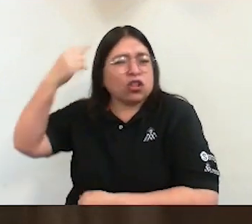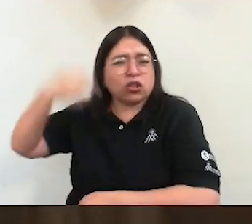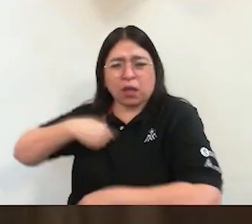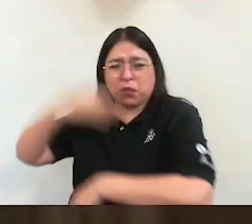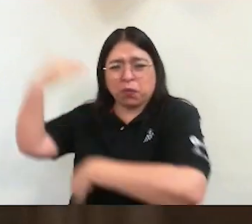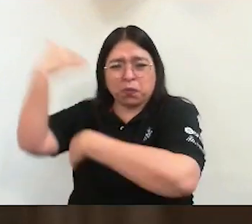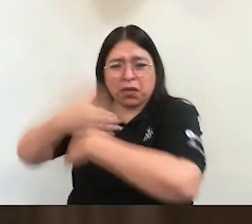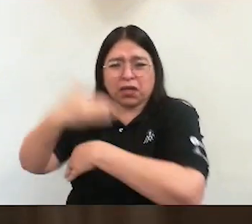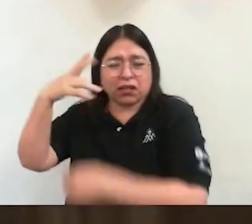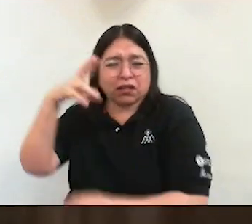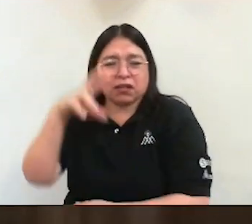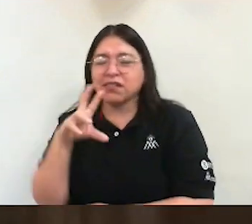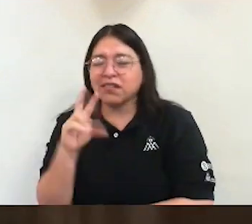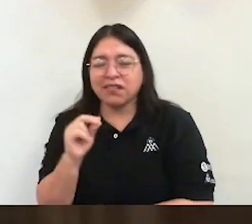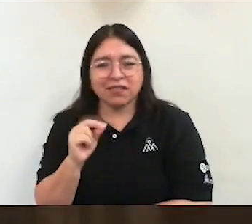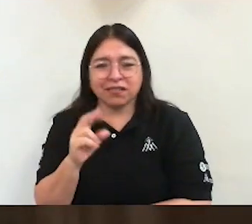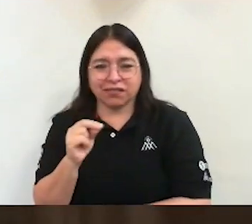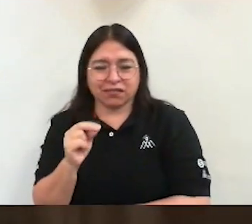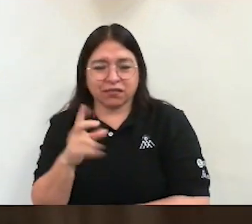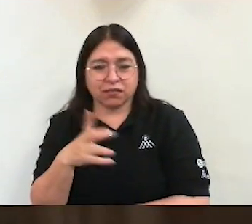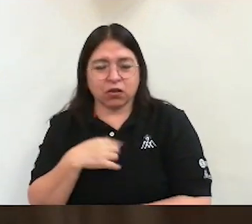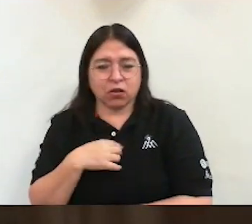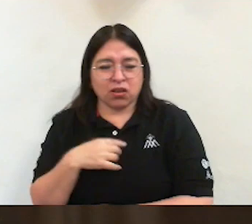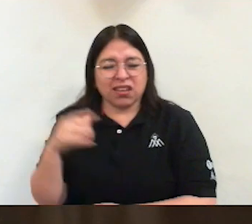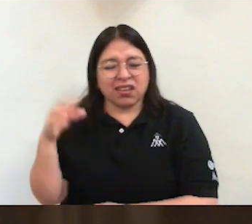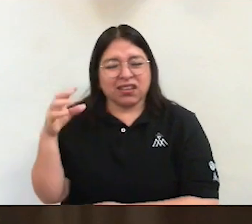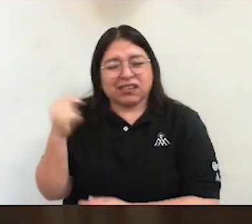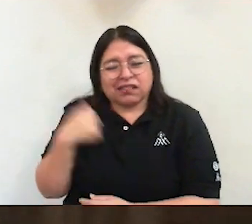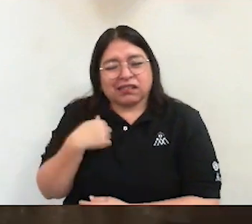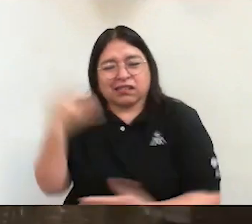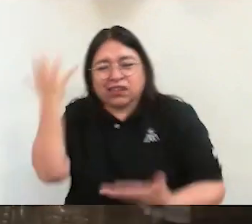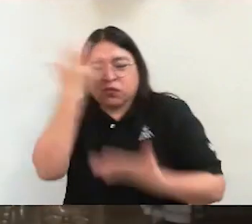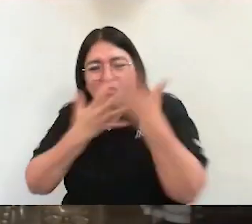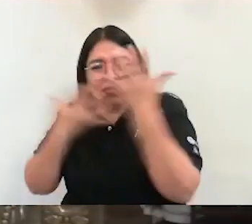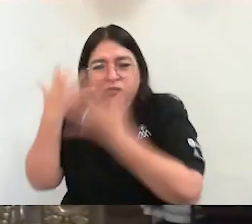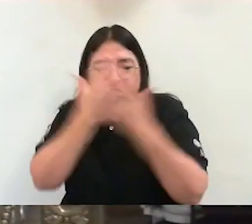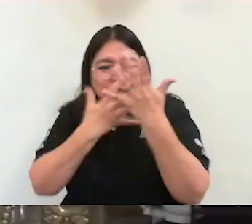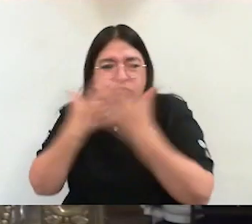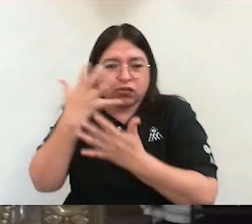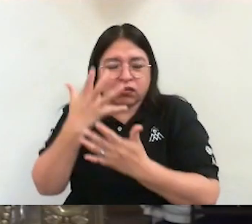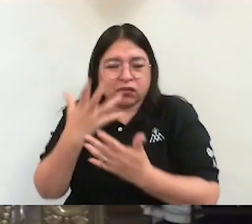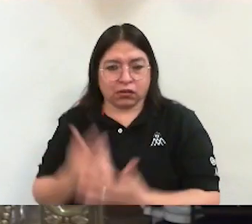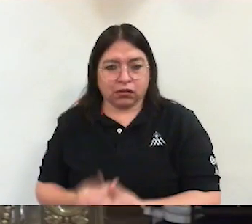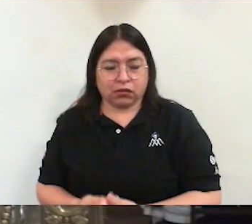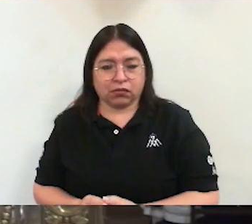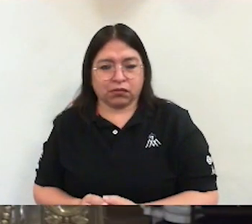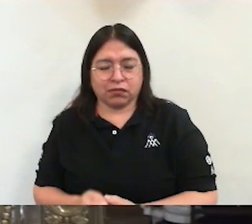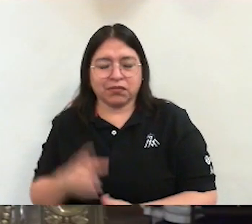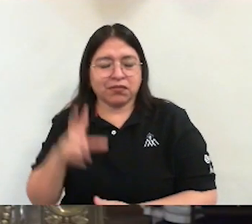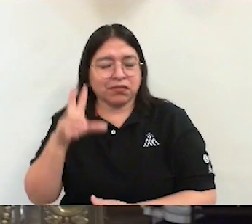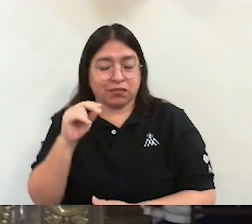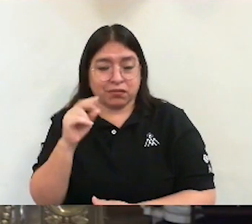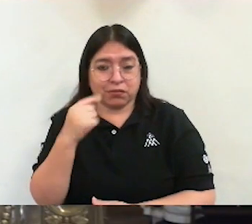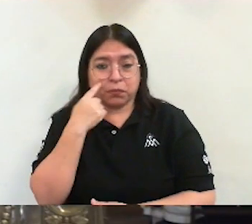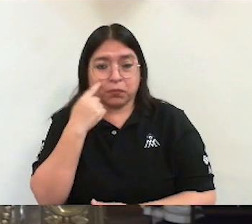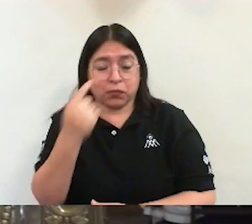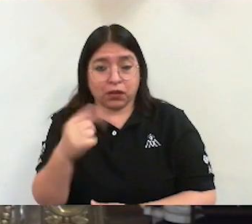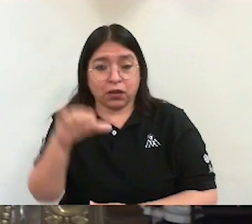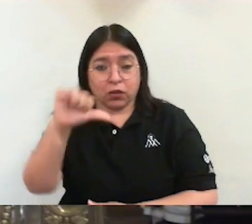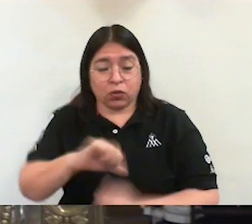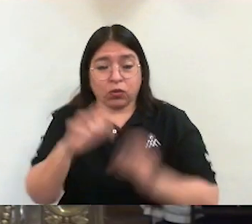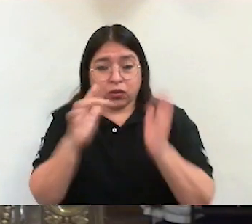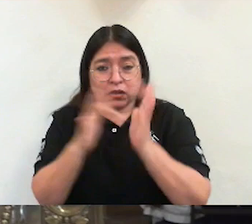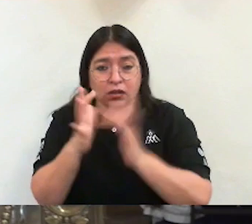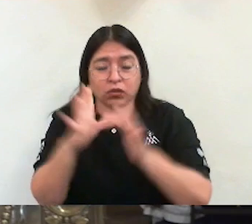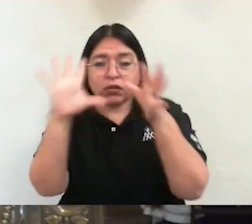o cualquier otra interpretación. Hoy, el Señor